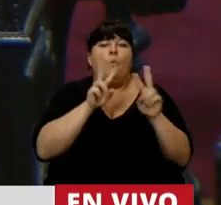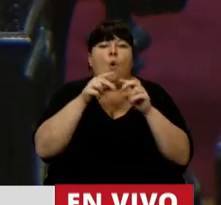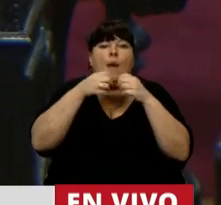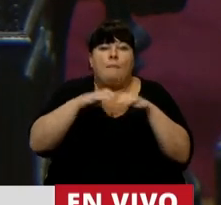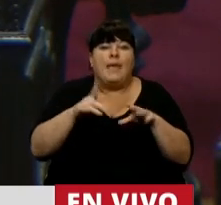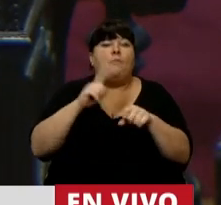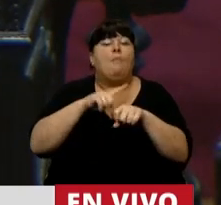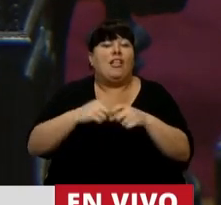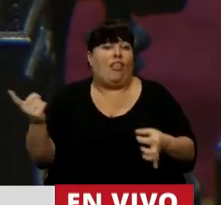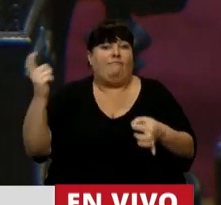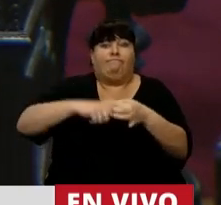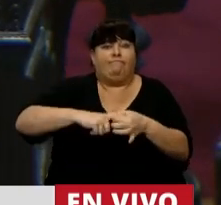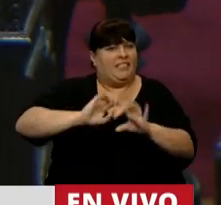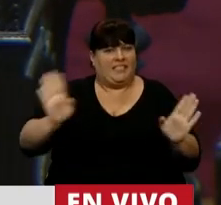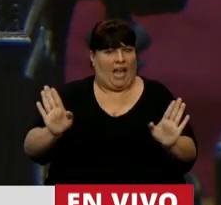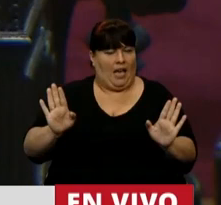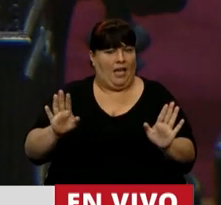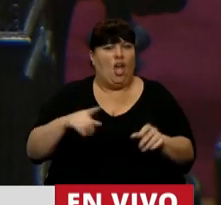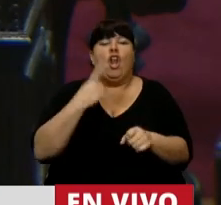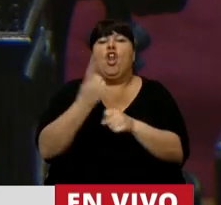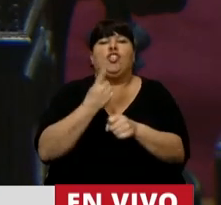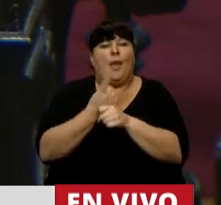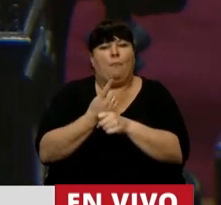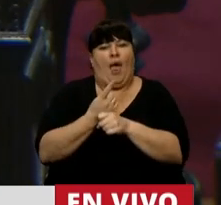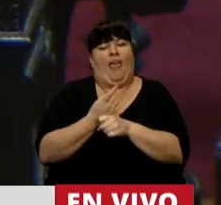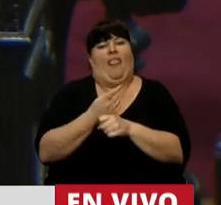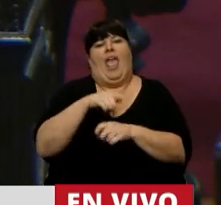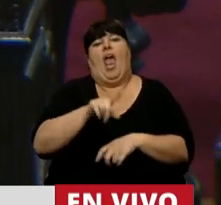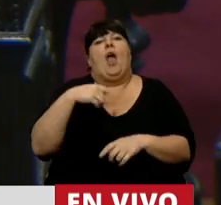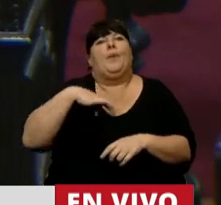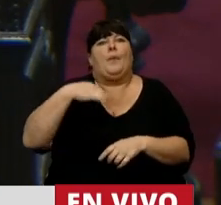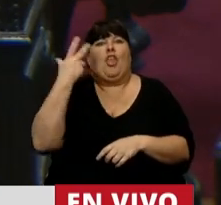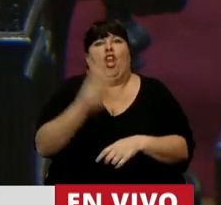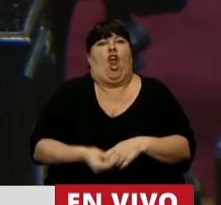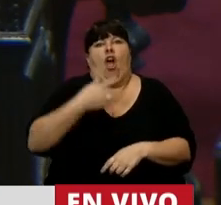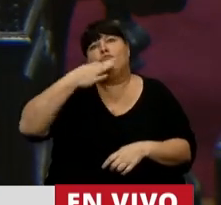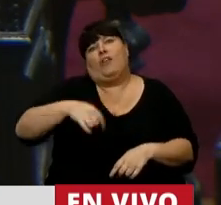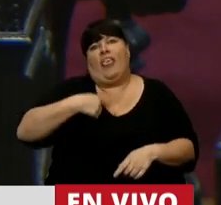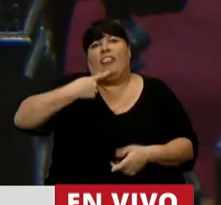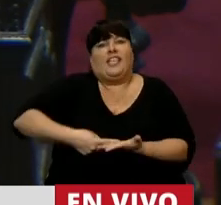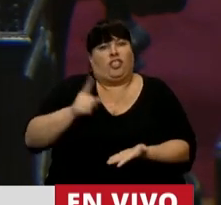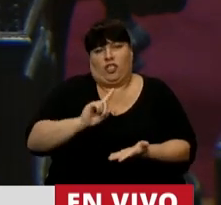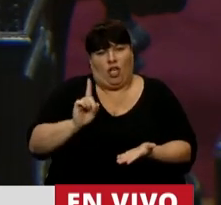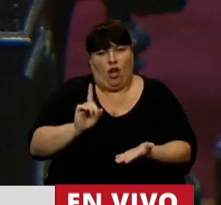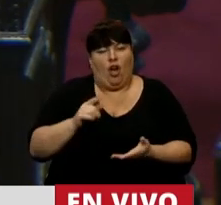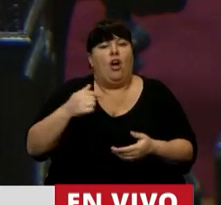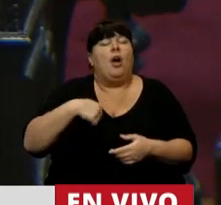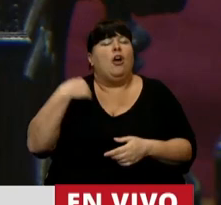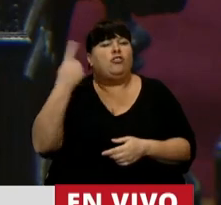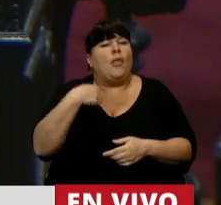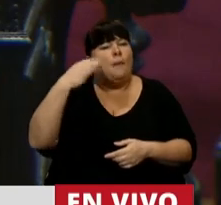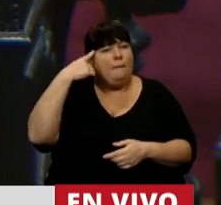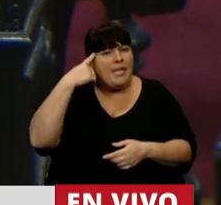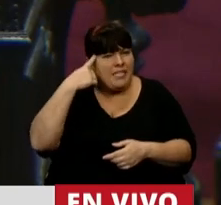partir del momento de la concepción. Y nadie puede ser privado de la vida arbitrariamente. La pregunta que tenemos que hacernos